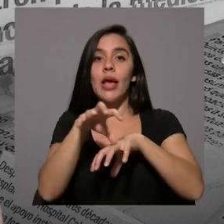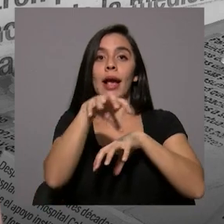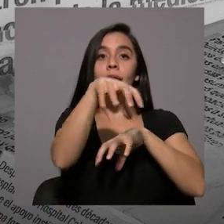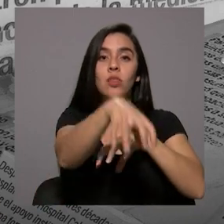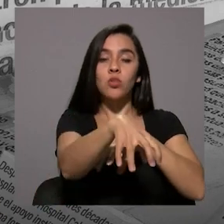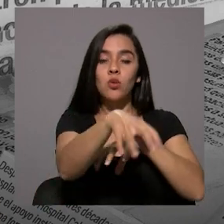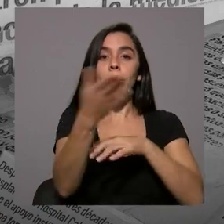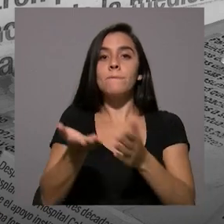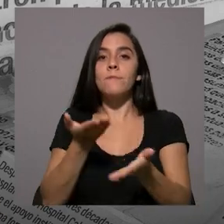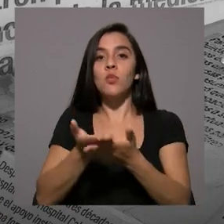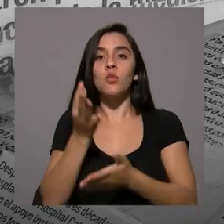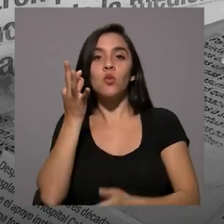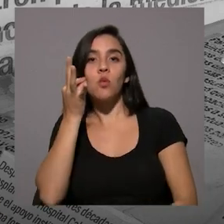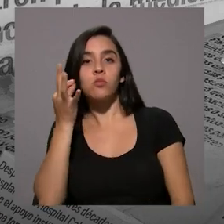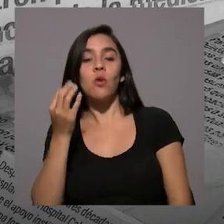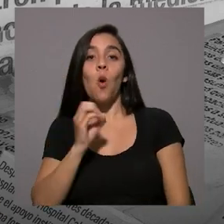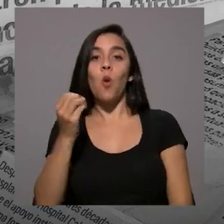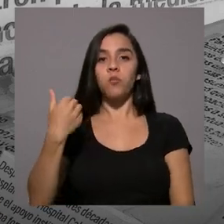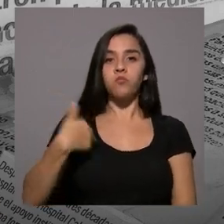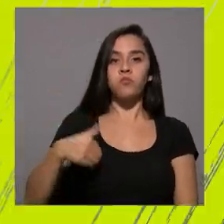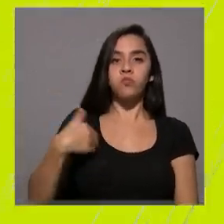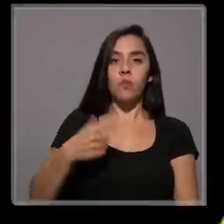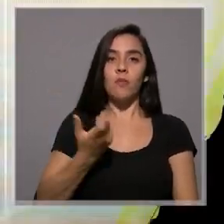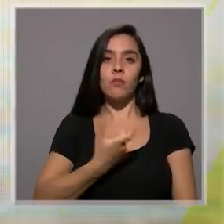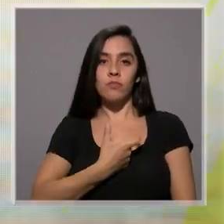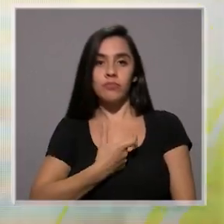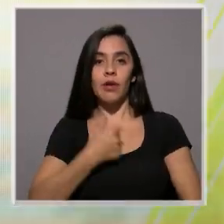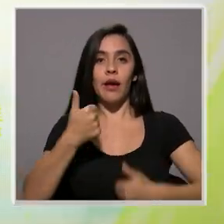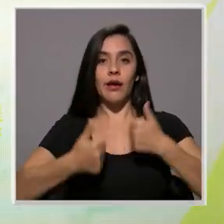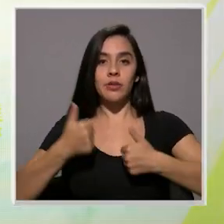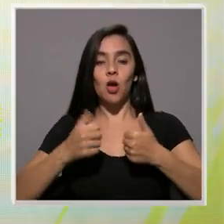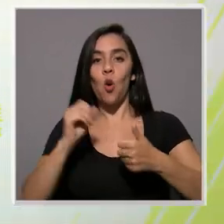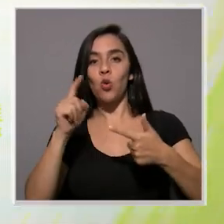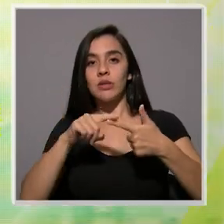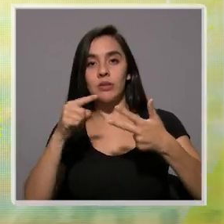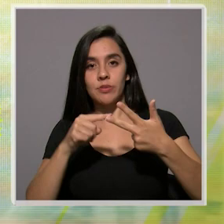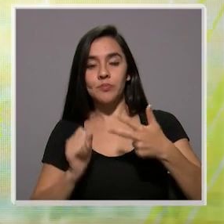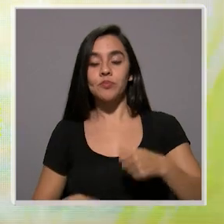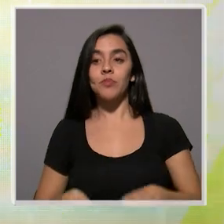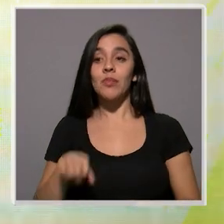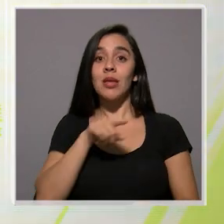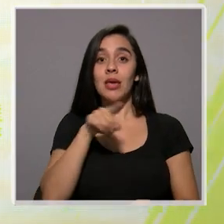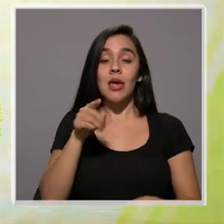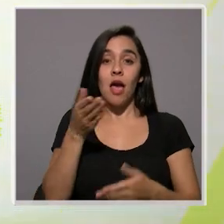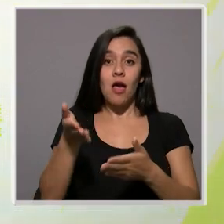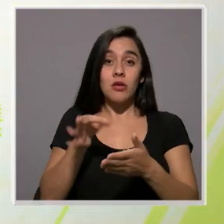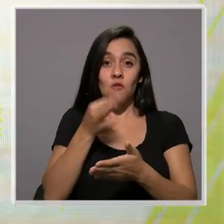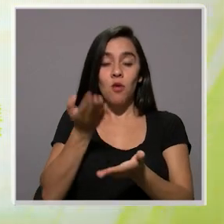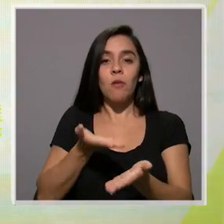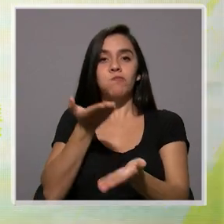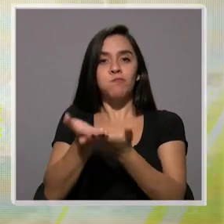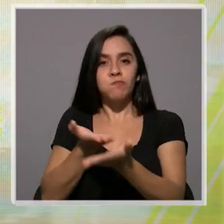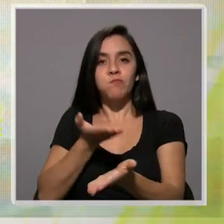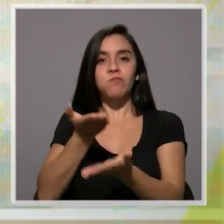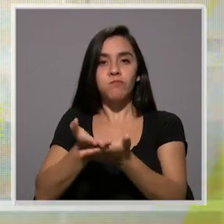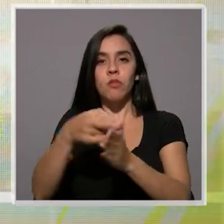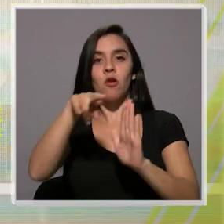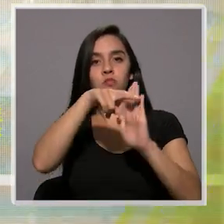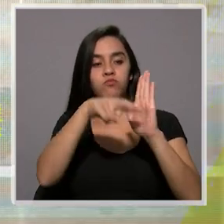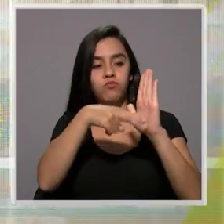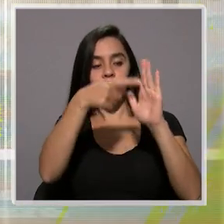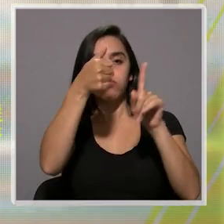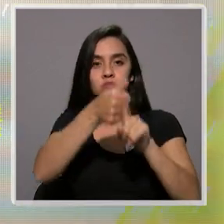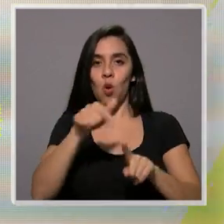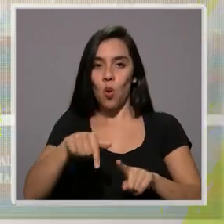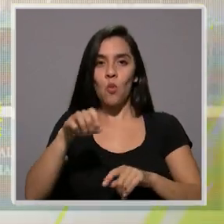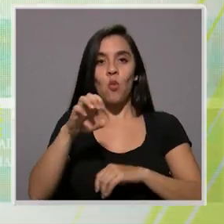proponía una candidata o un candidato. Y se dispusieron todas estas formas reglamentariamente, como corresponde